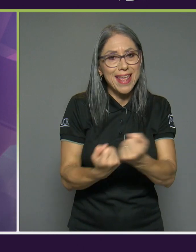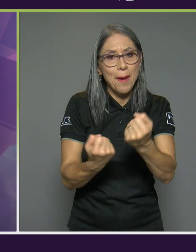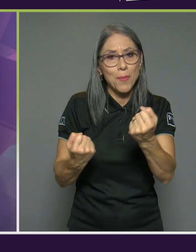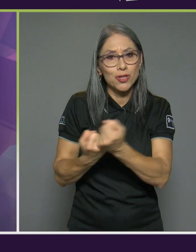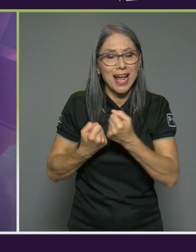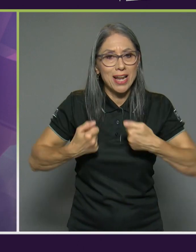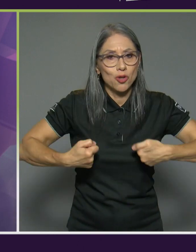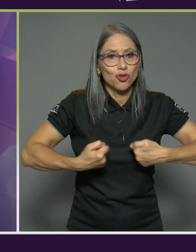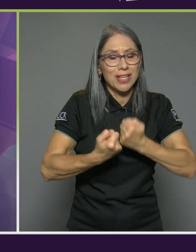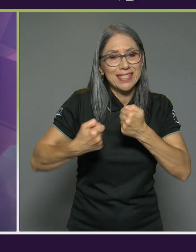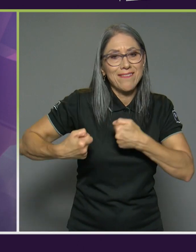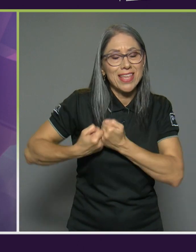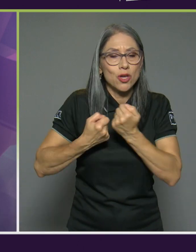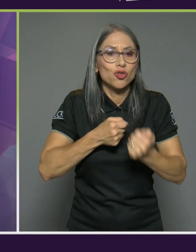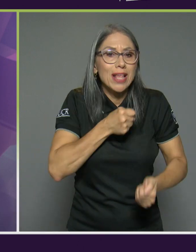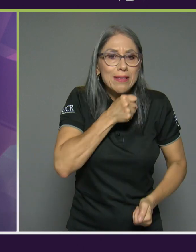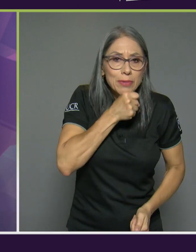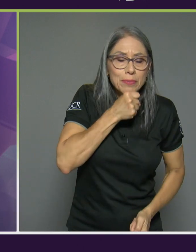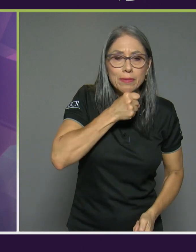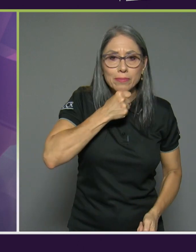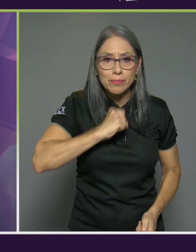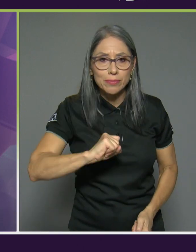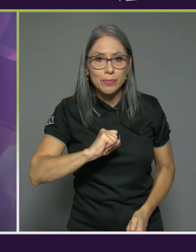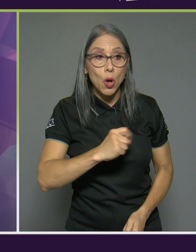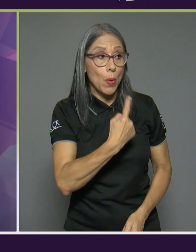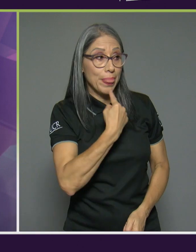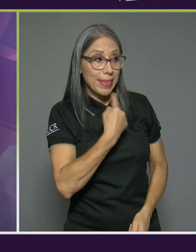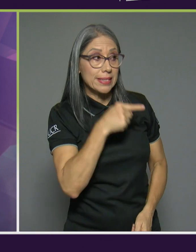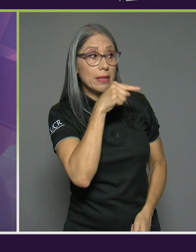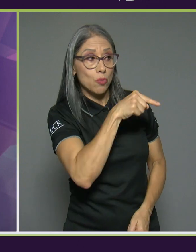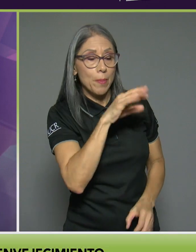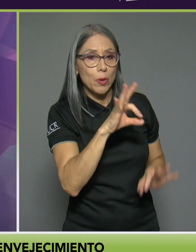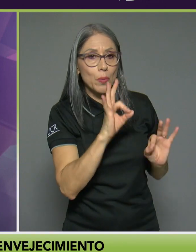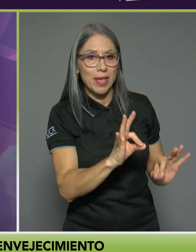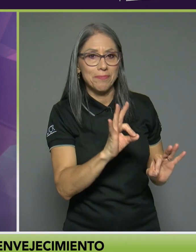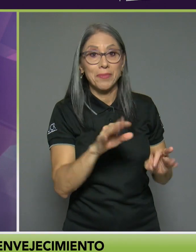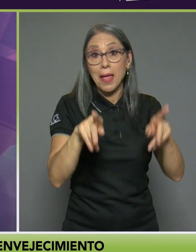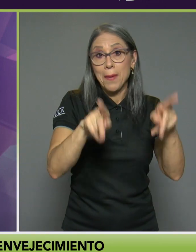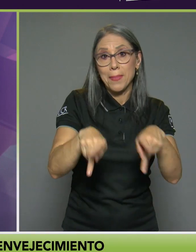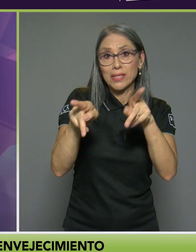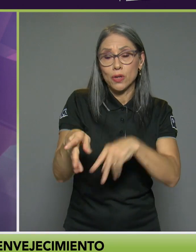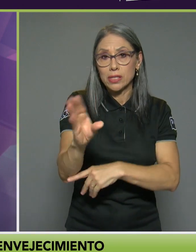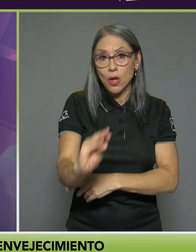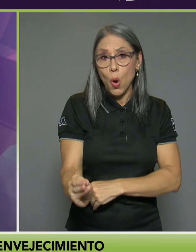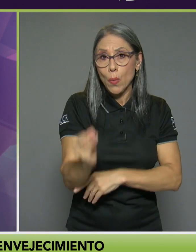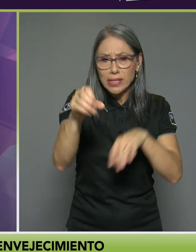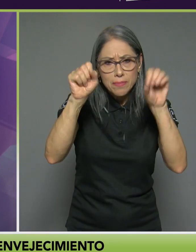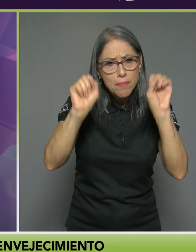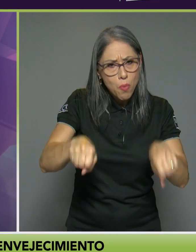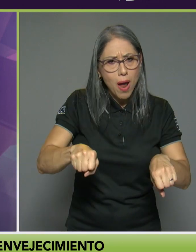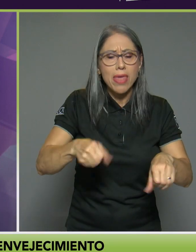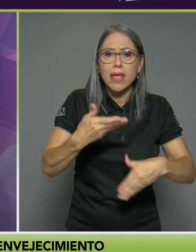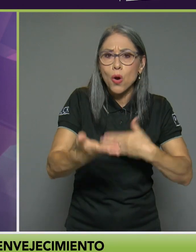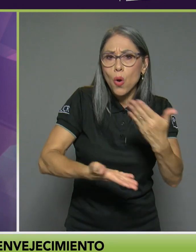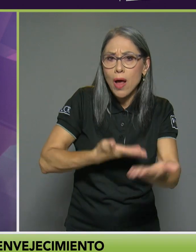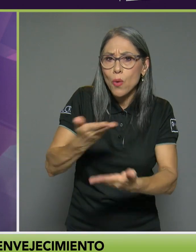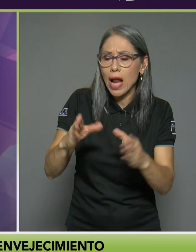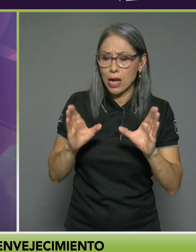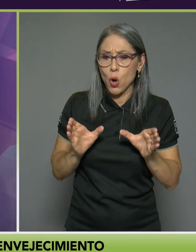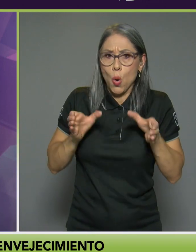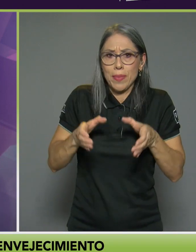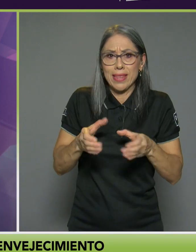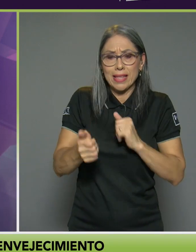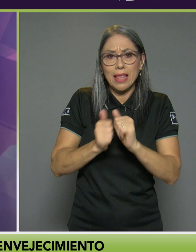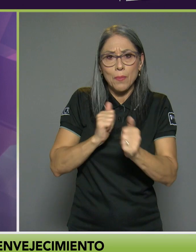del envejecimiento y de la vejez y lo apuntas muy bien los jóvenes pueden colaborar los comités de deportes las